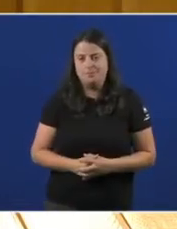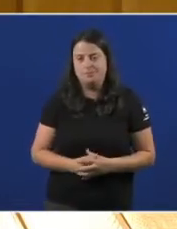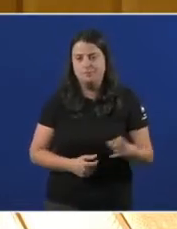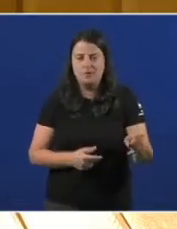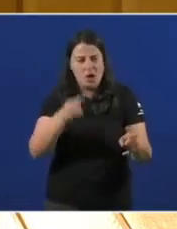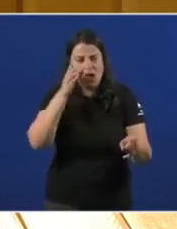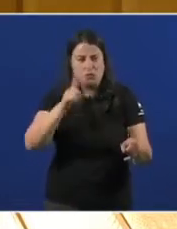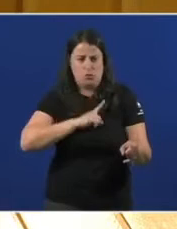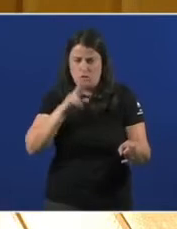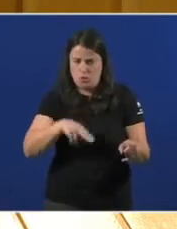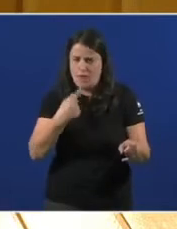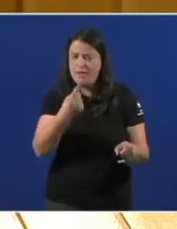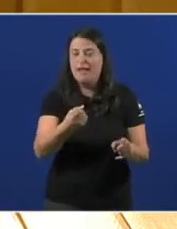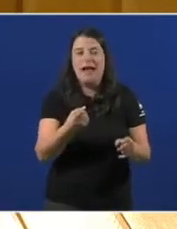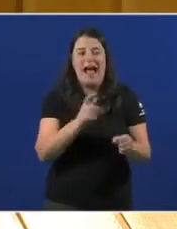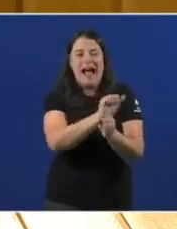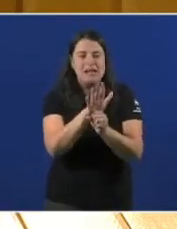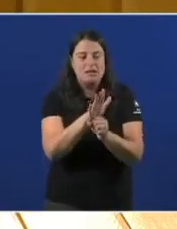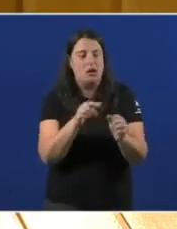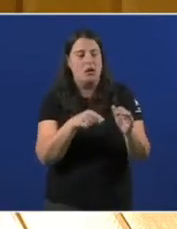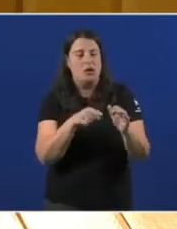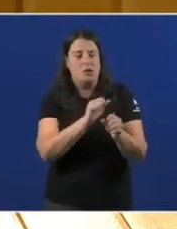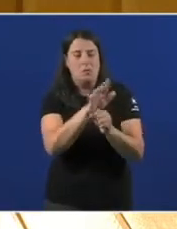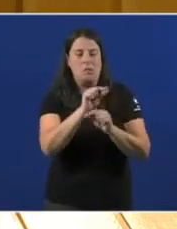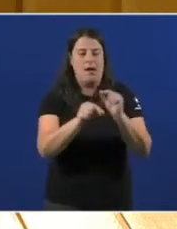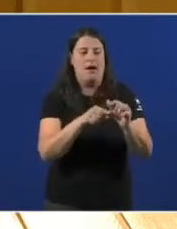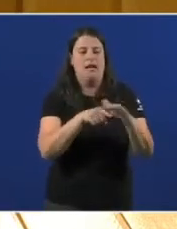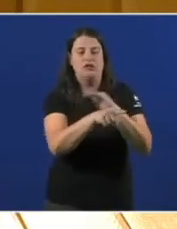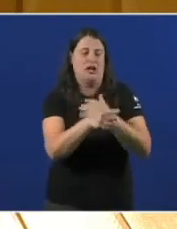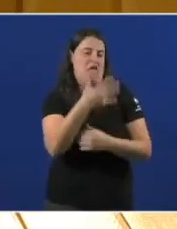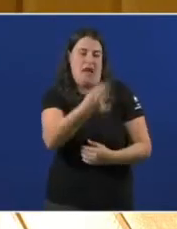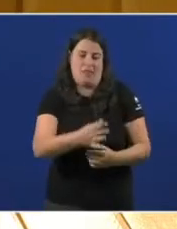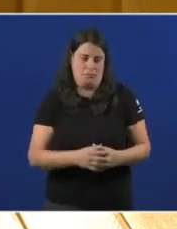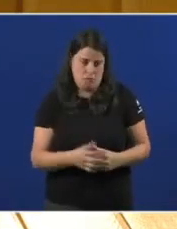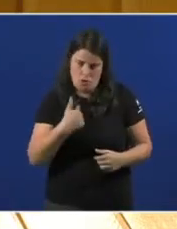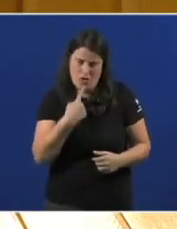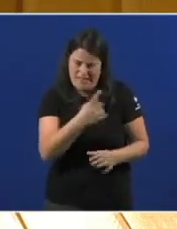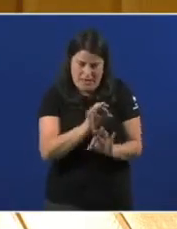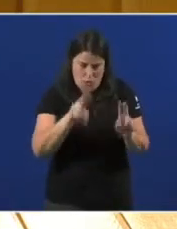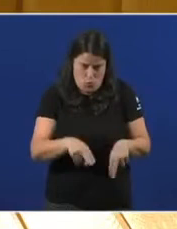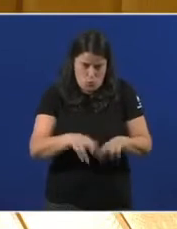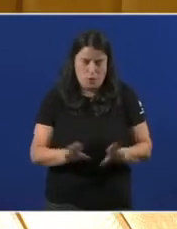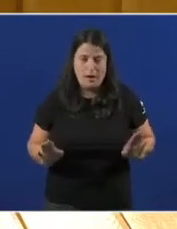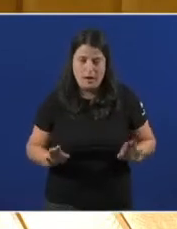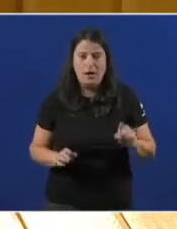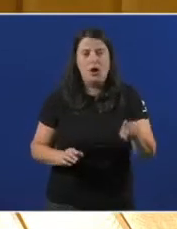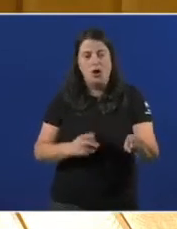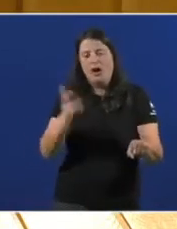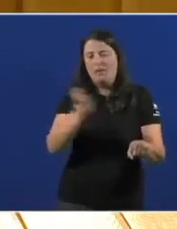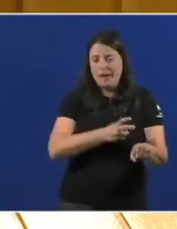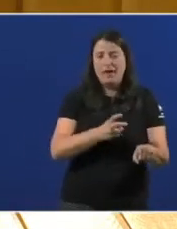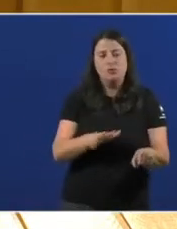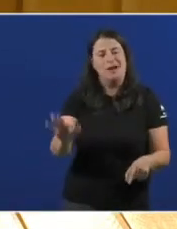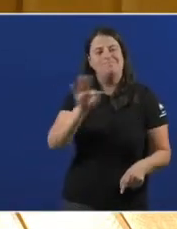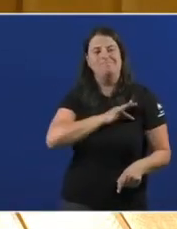que é fácil gestionar unha pandemia, nunca. E por iso non podo pasarlle por alto que veña aquí a colgarse medallas que